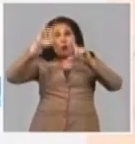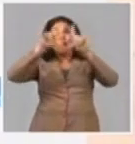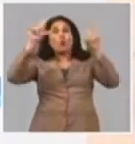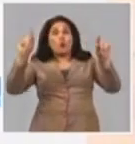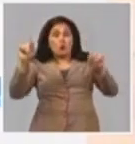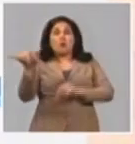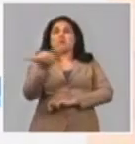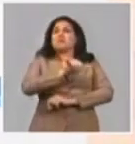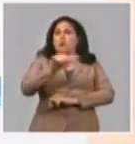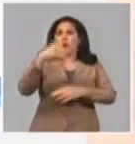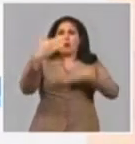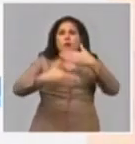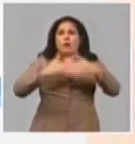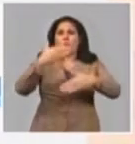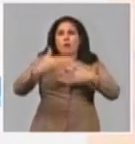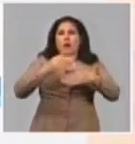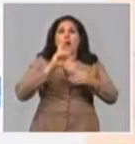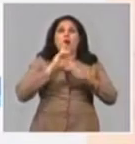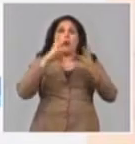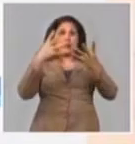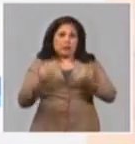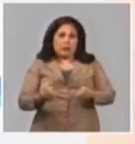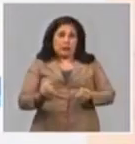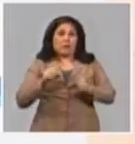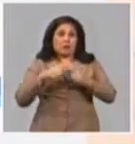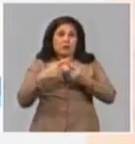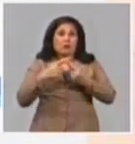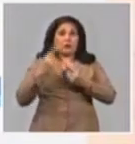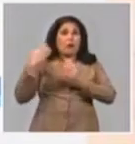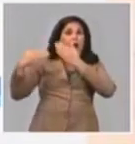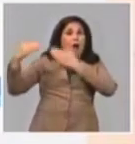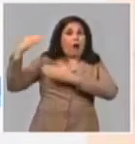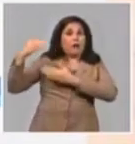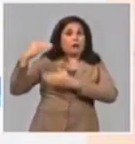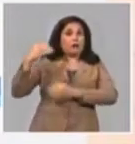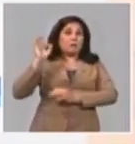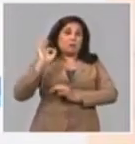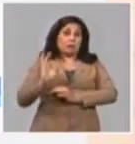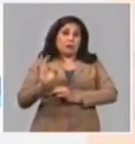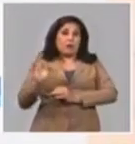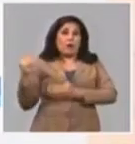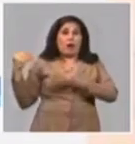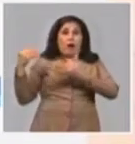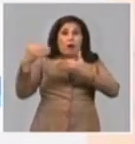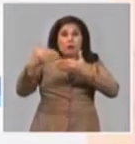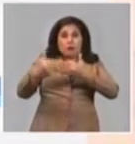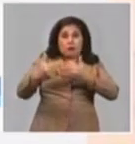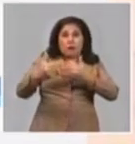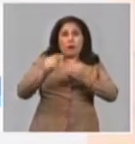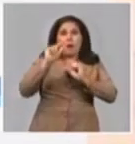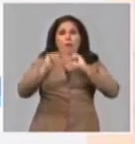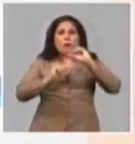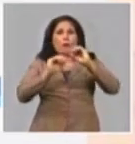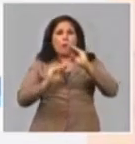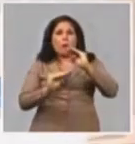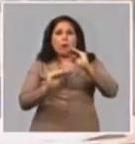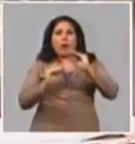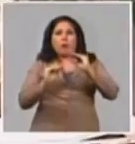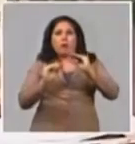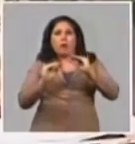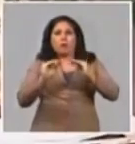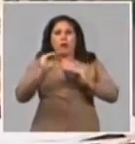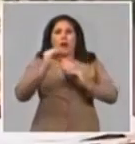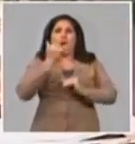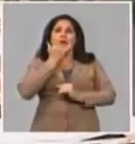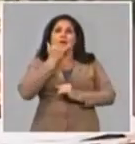Y por eso, de la fecha anterior, han crecido las fuentes de abasto